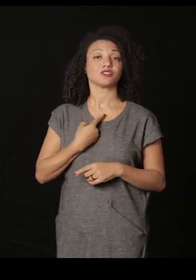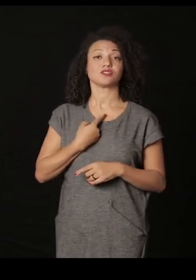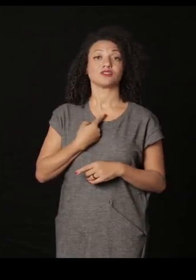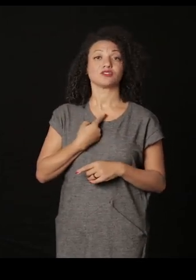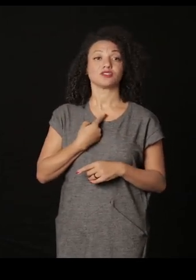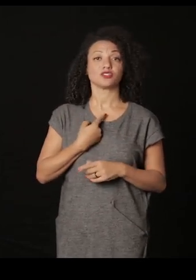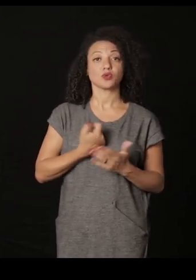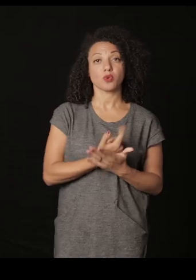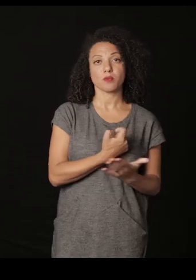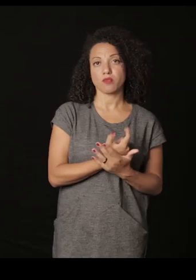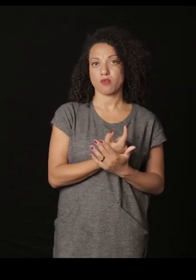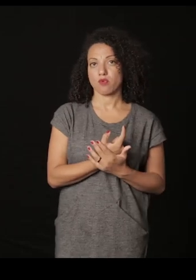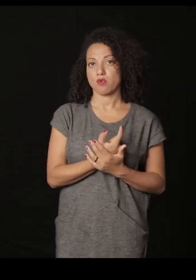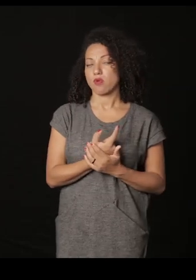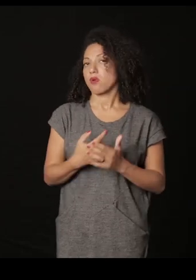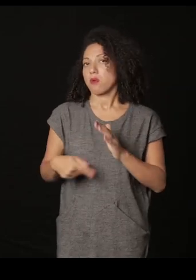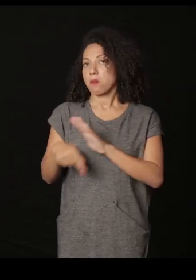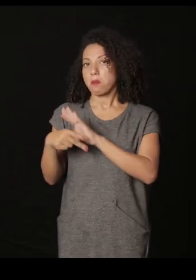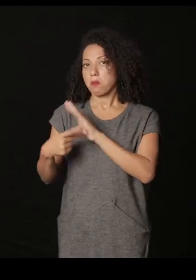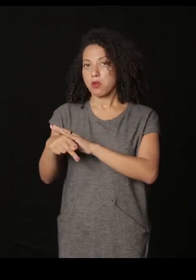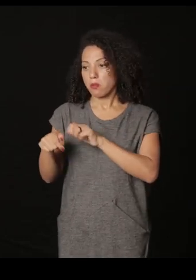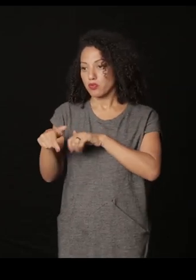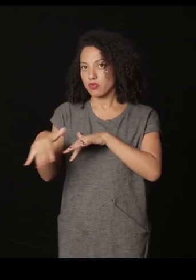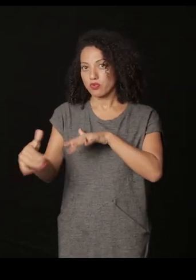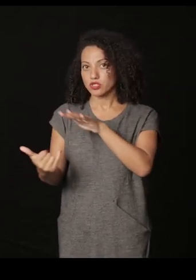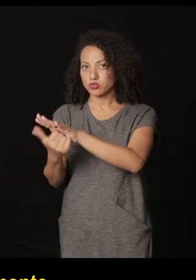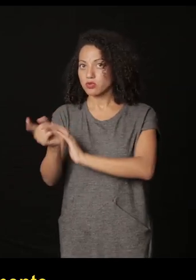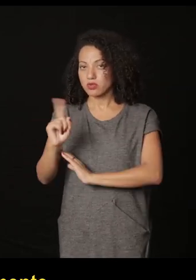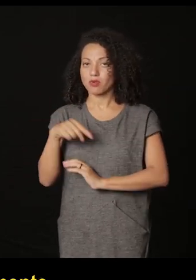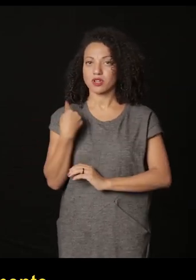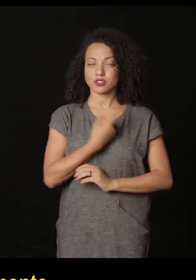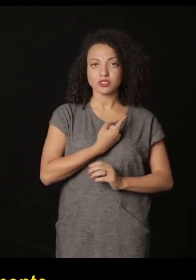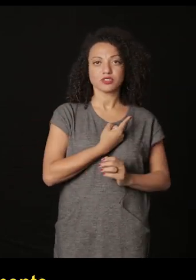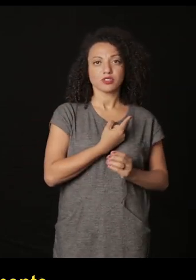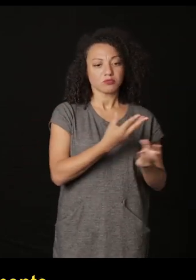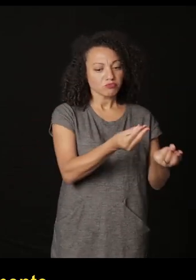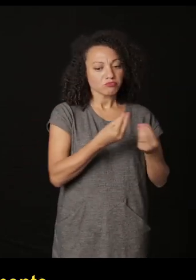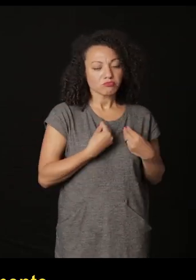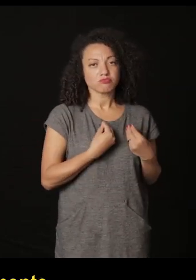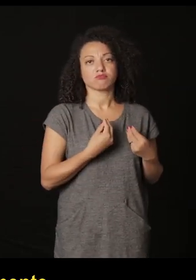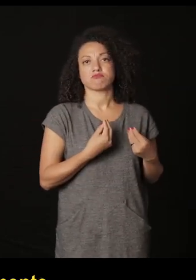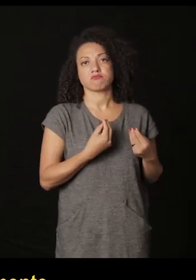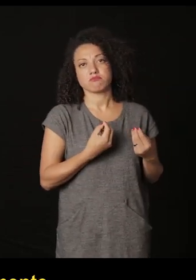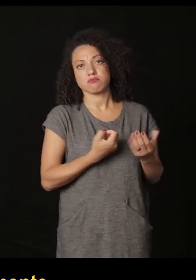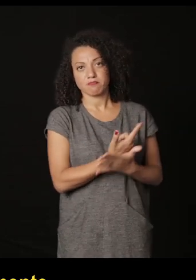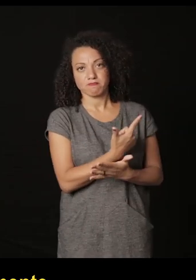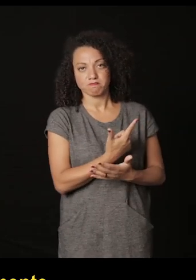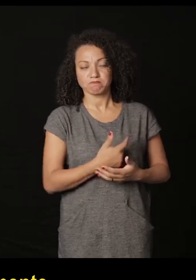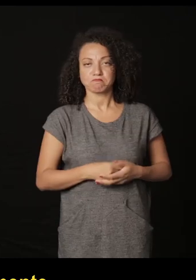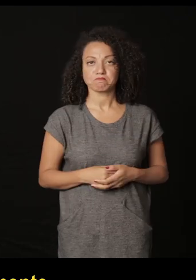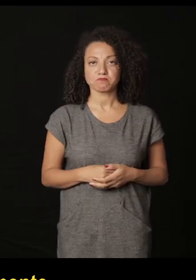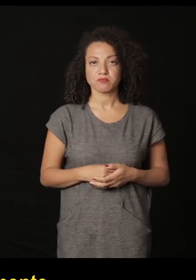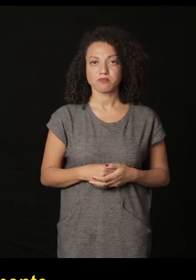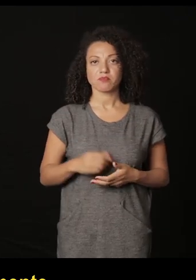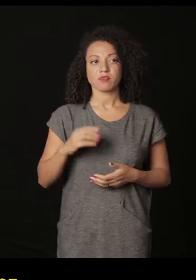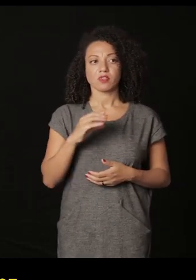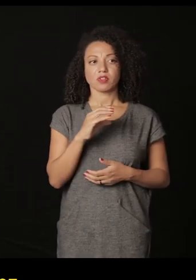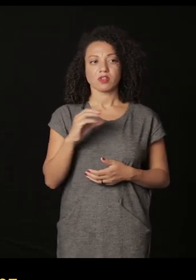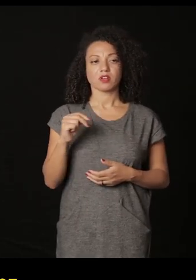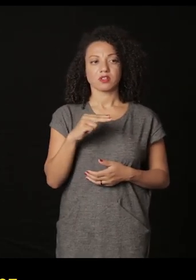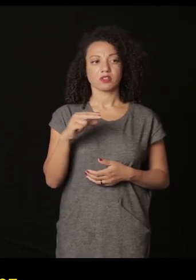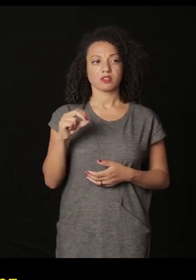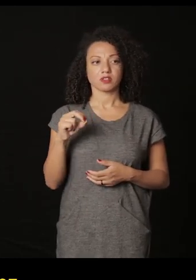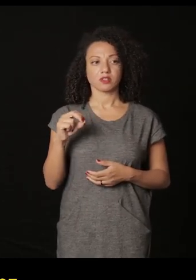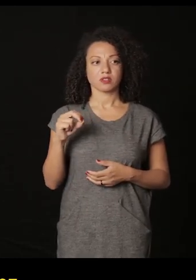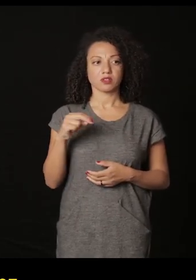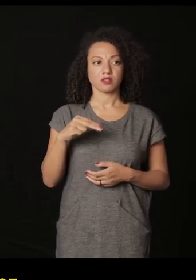adquirida es decir ya no son acervos institucionales sino adquirida ex profeso para un cierto fin esto